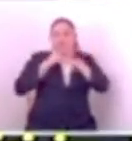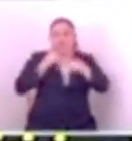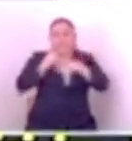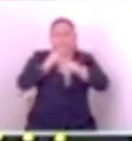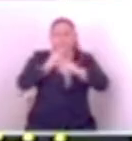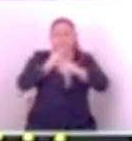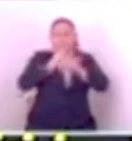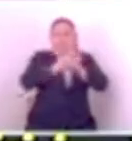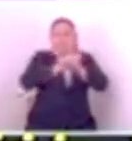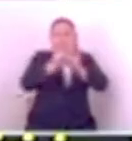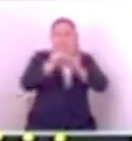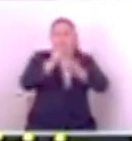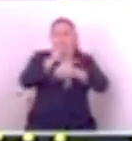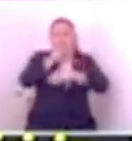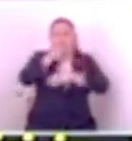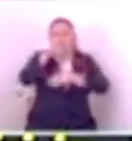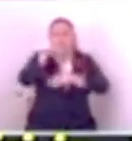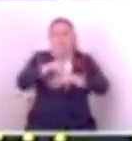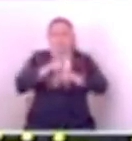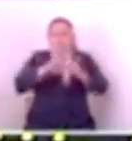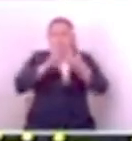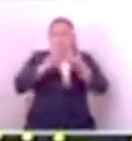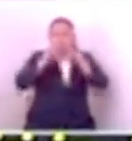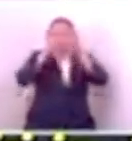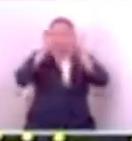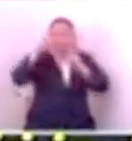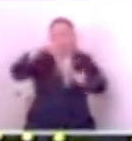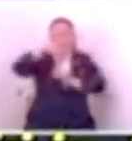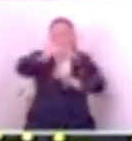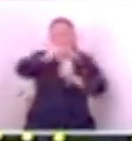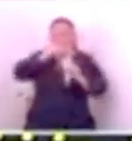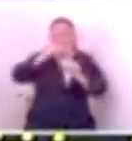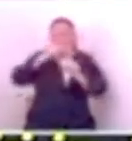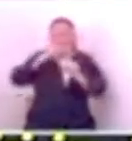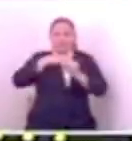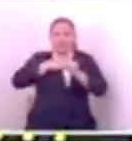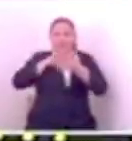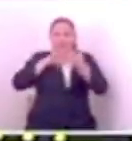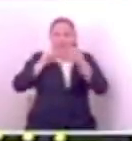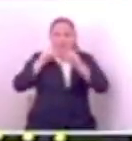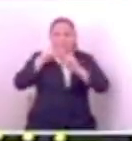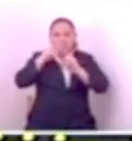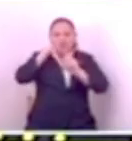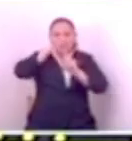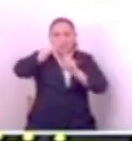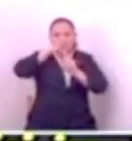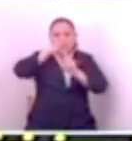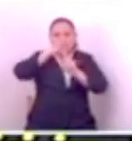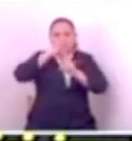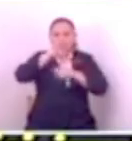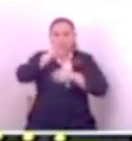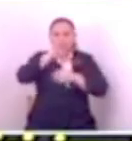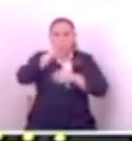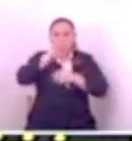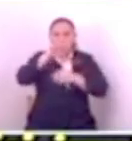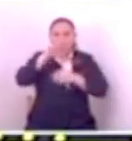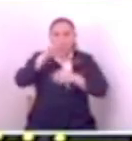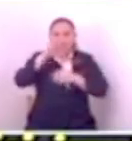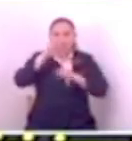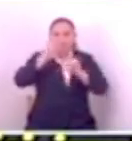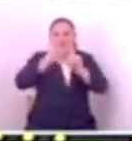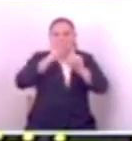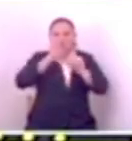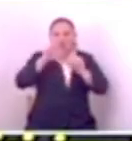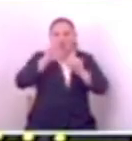respaldo del pueblo salvadoreño? Y tenemos que aceptar que él está apoyando al presidente, entonces por ahí será que viene la